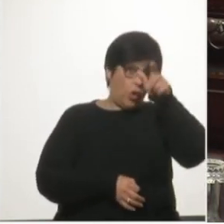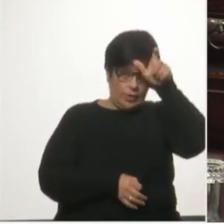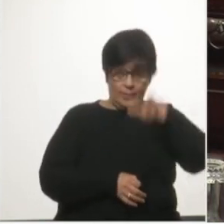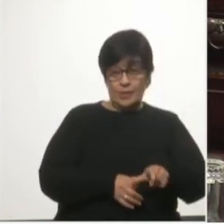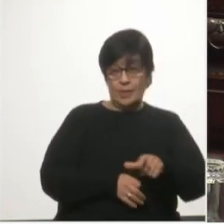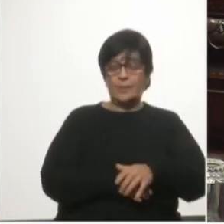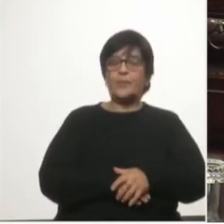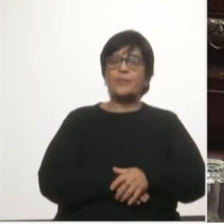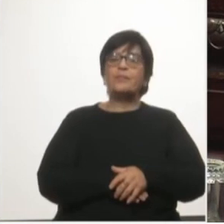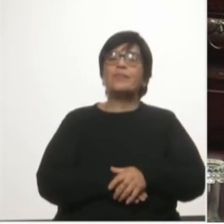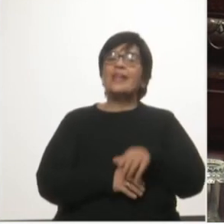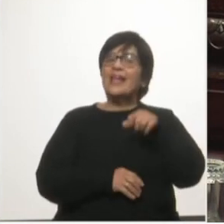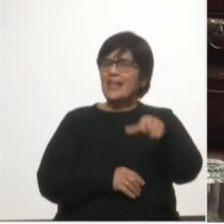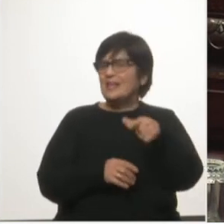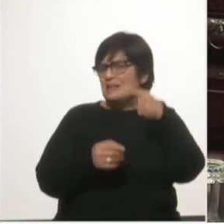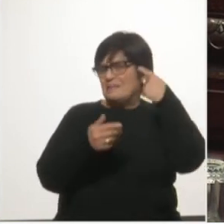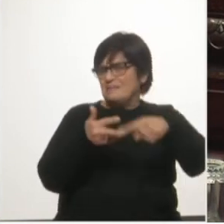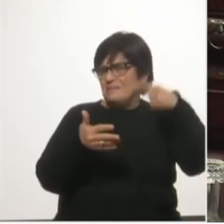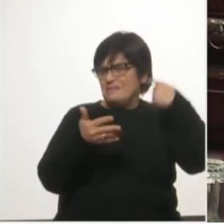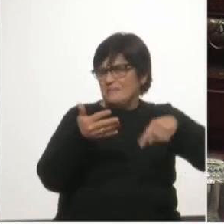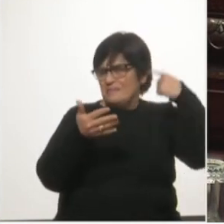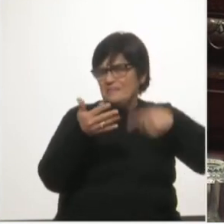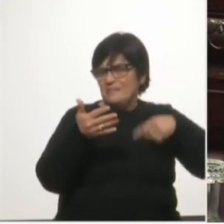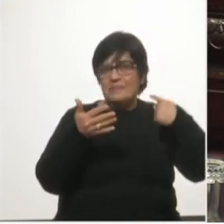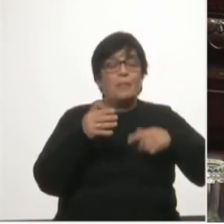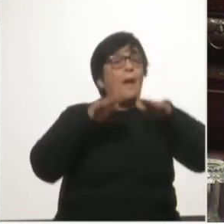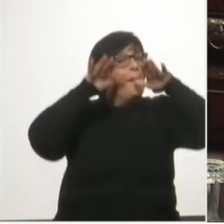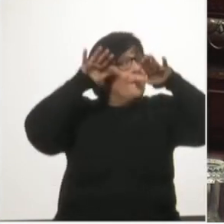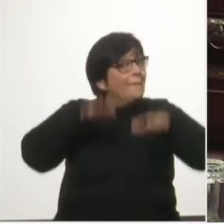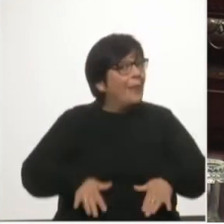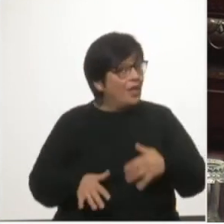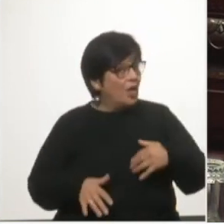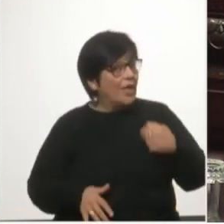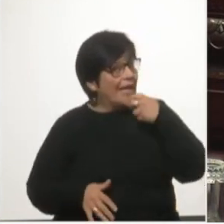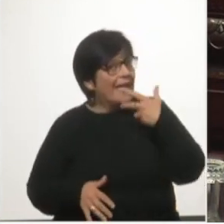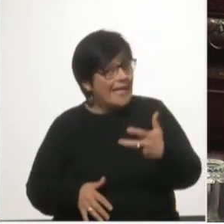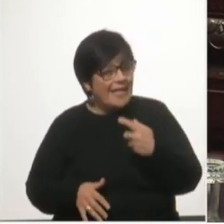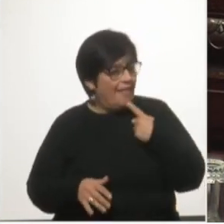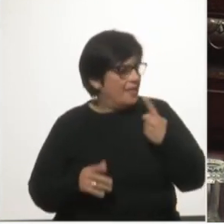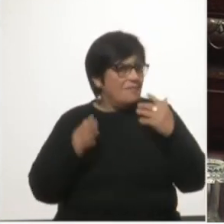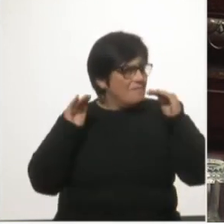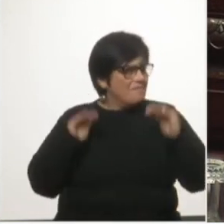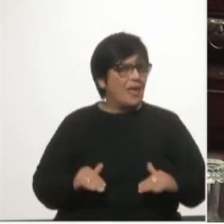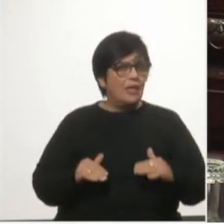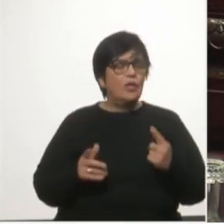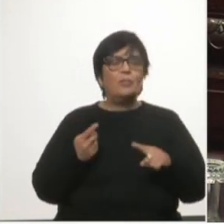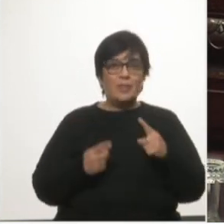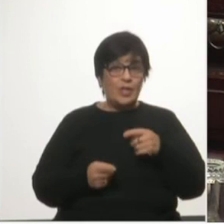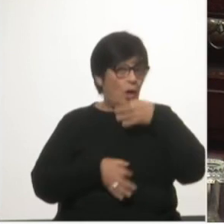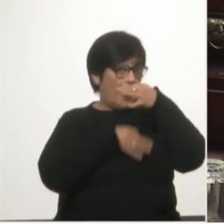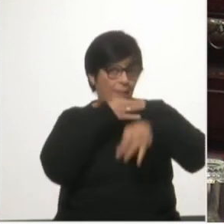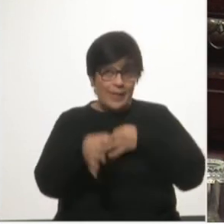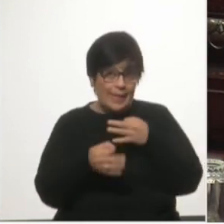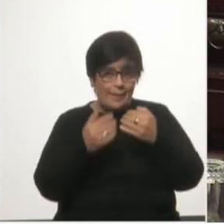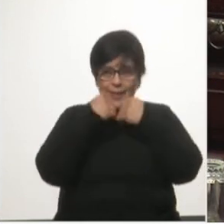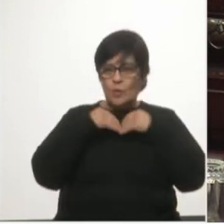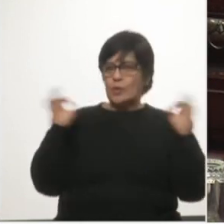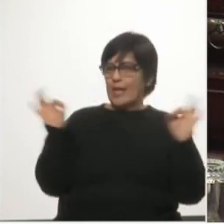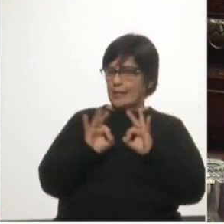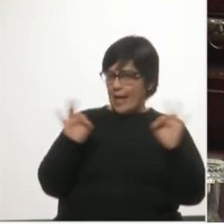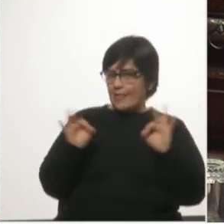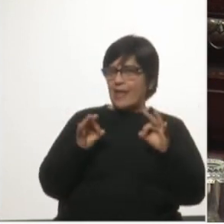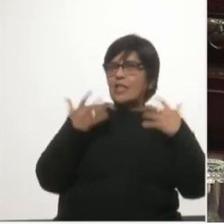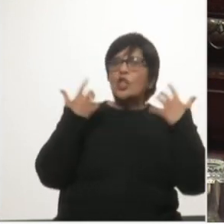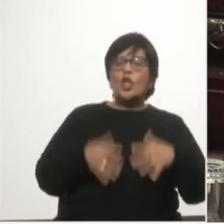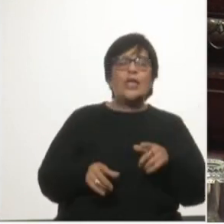representantes las citas fueron muchas menos de las que hubiera deseado compartir expresan que no hubo consultas que no quieren un